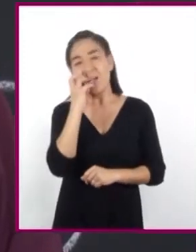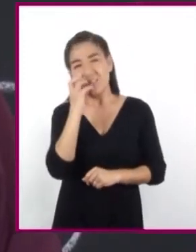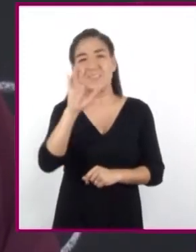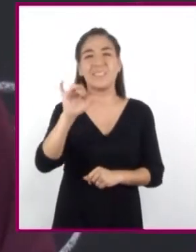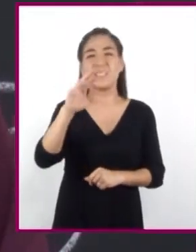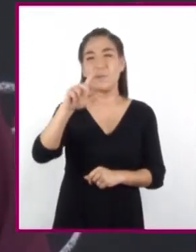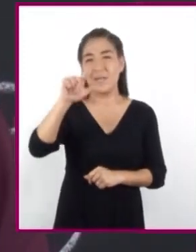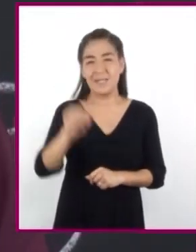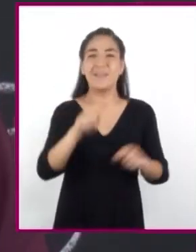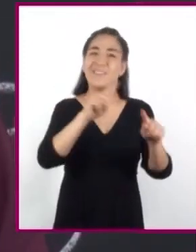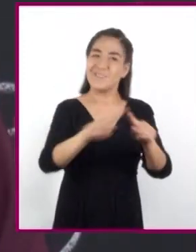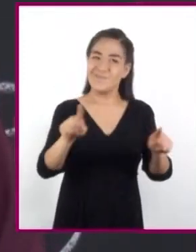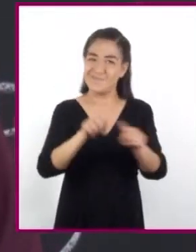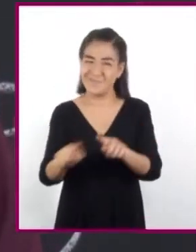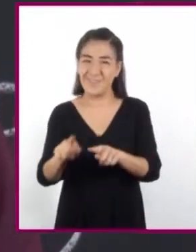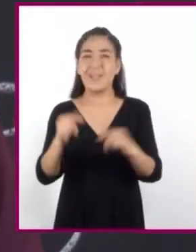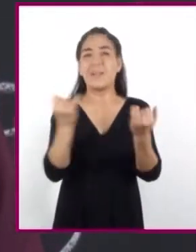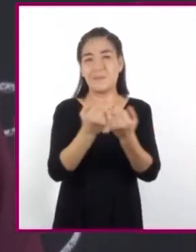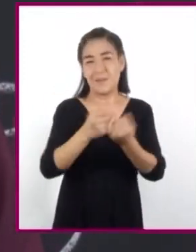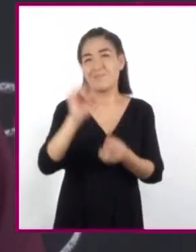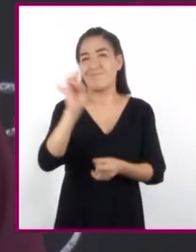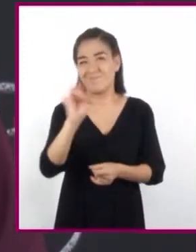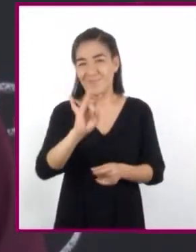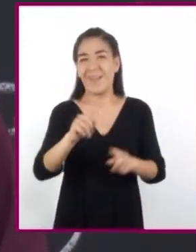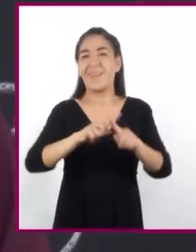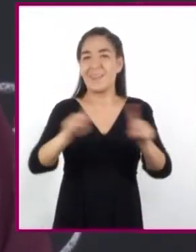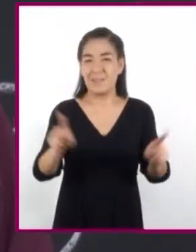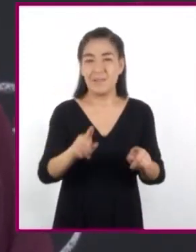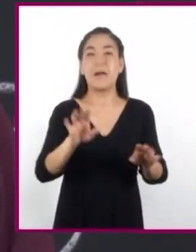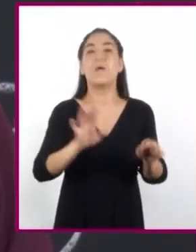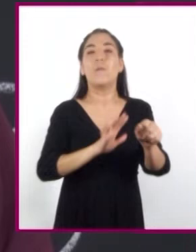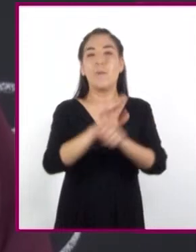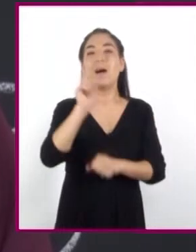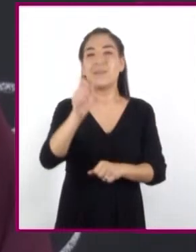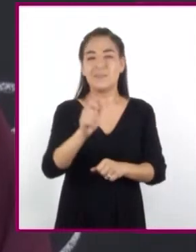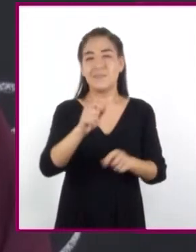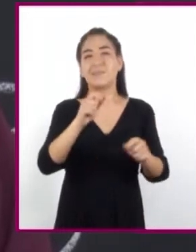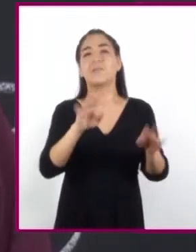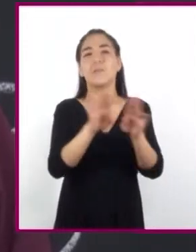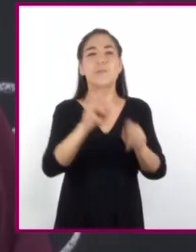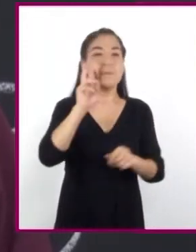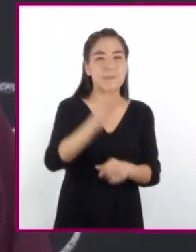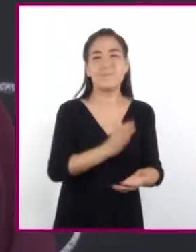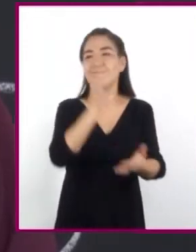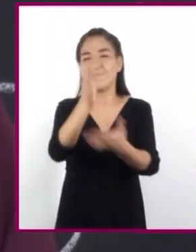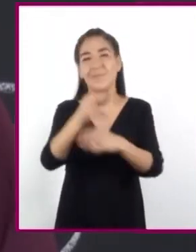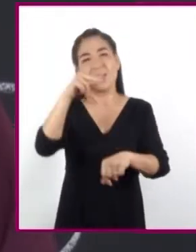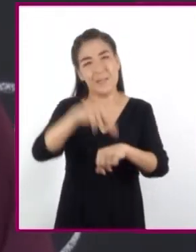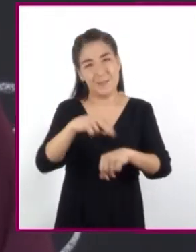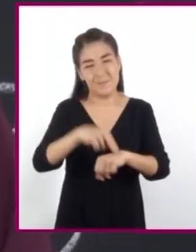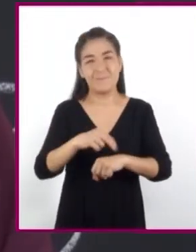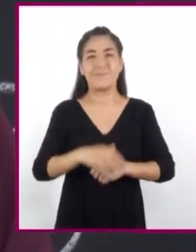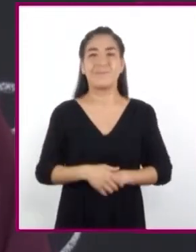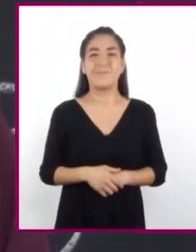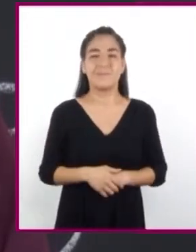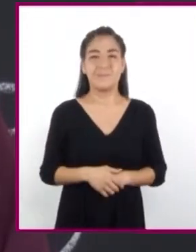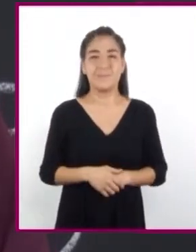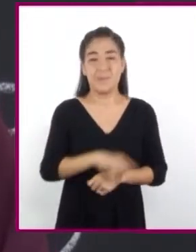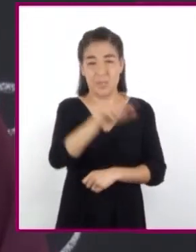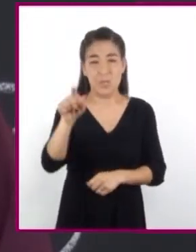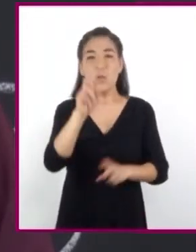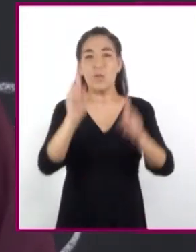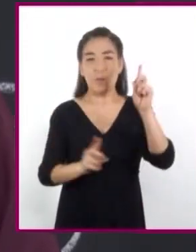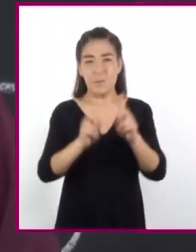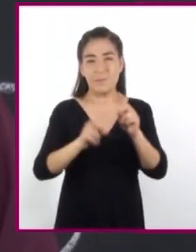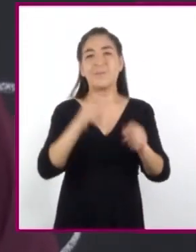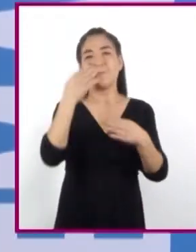distinto aporte nutricional. Así que los datos pueden variar. Lo ideal es que visiten a una nutrióloga o a un nutriólogo, si tienen dudas